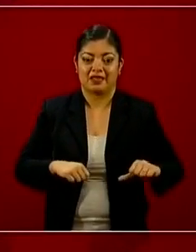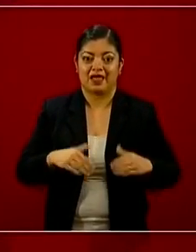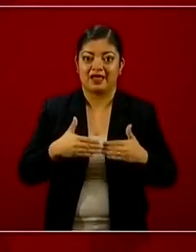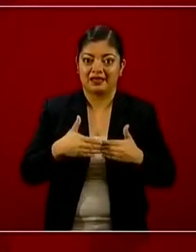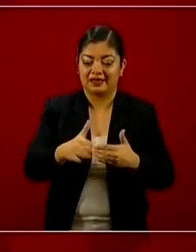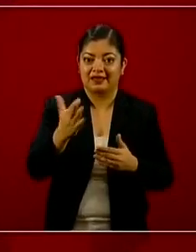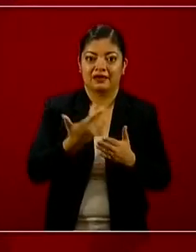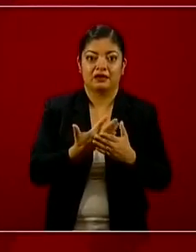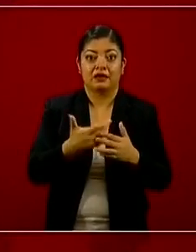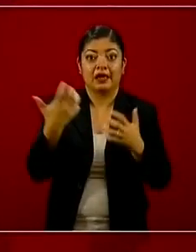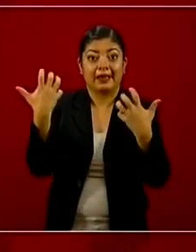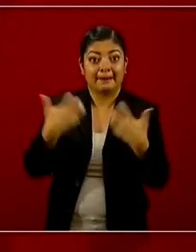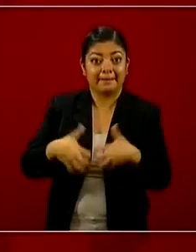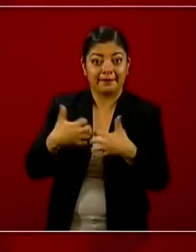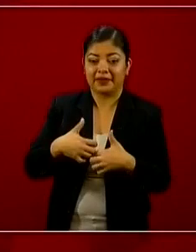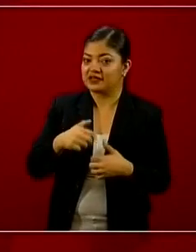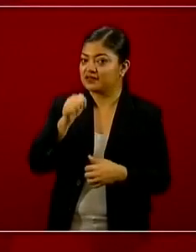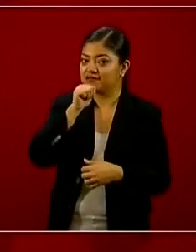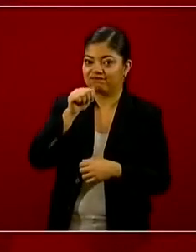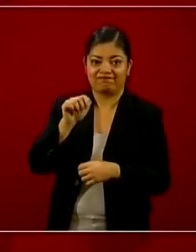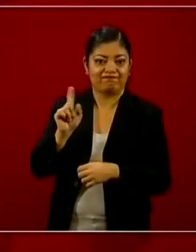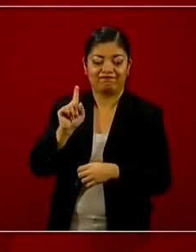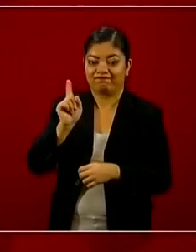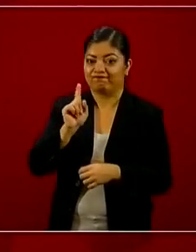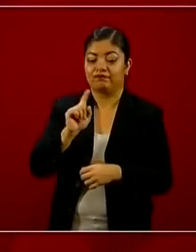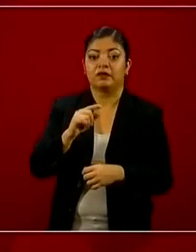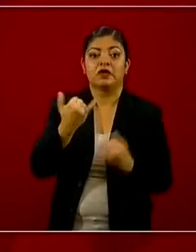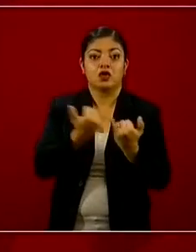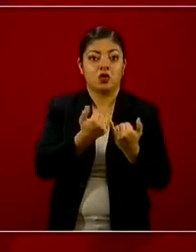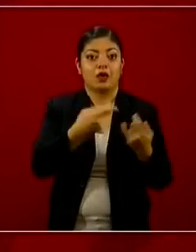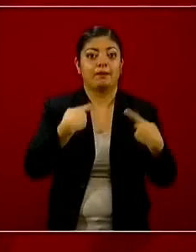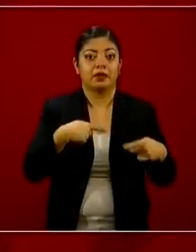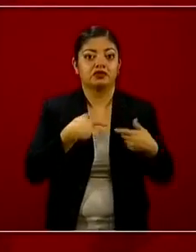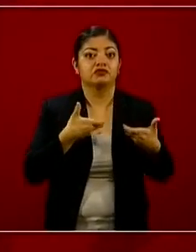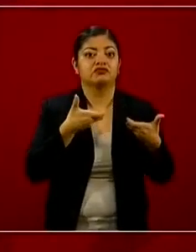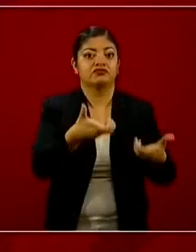de empresas ni por parte de la ciudadanía en los espacios públicos.